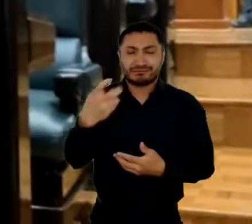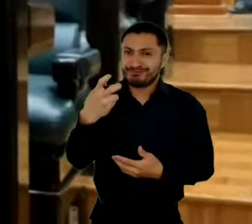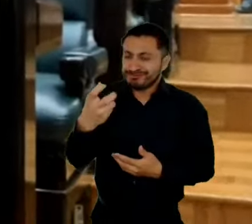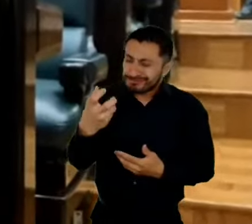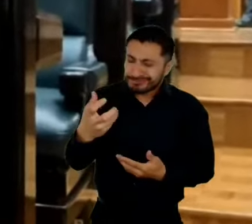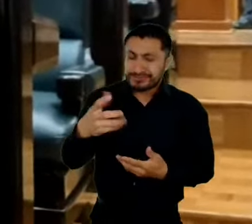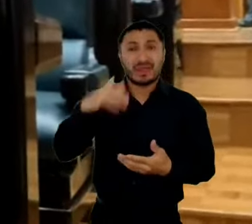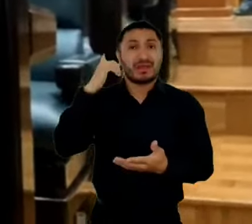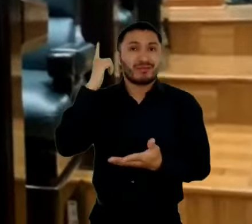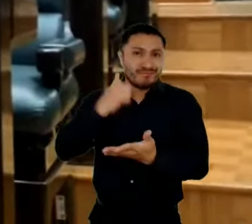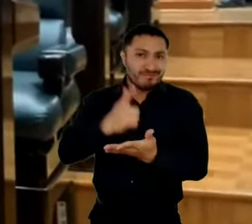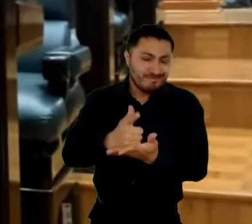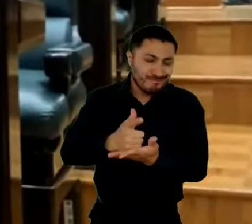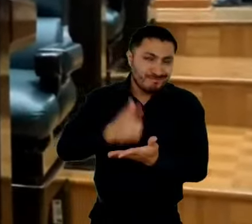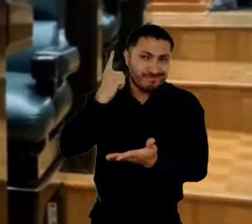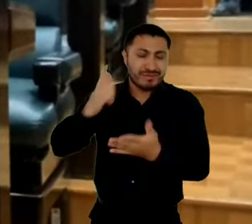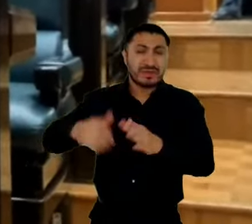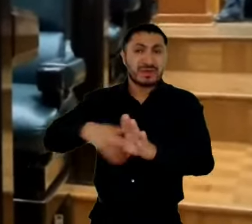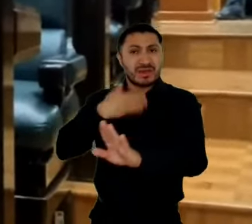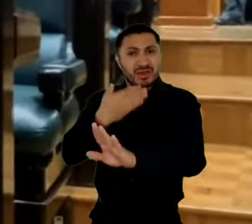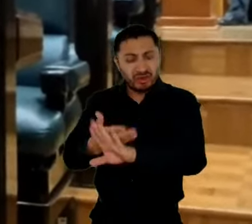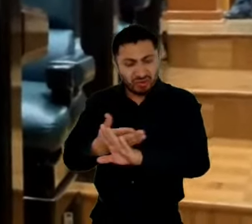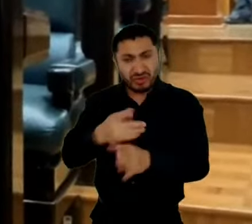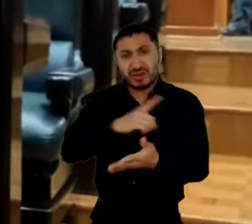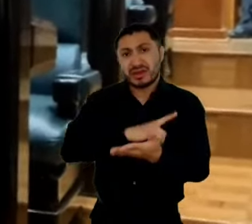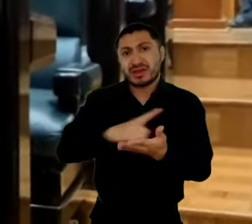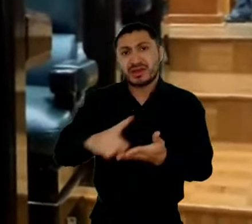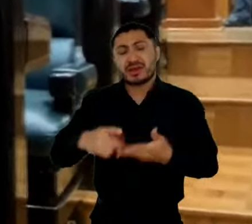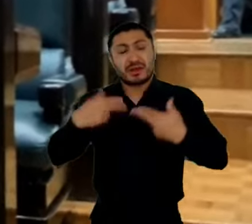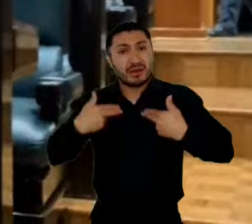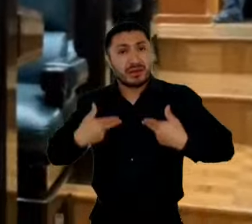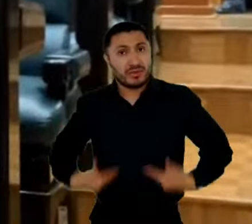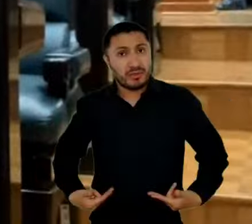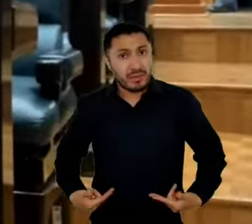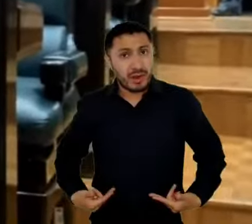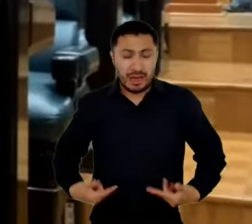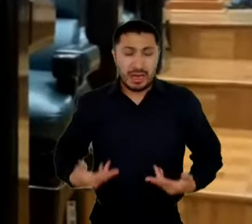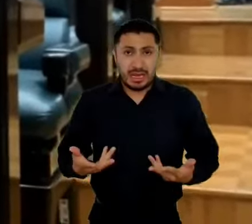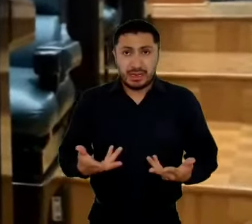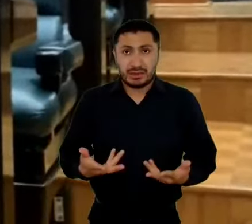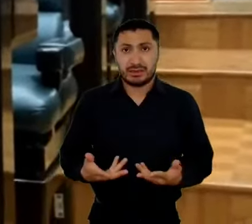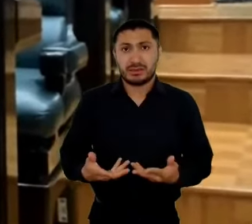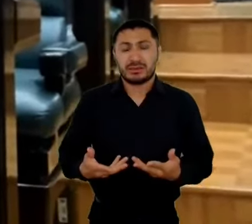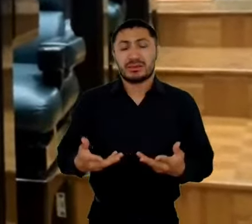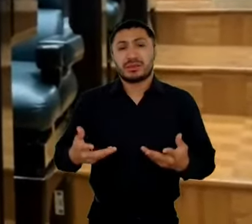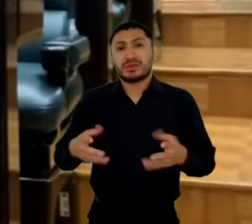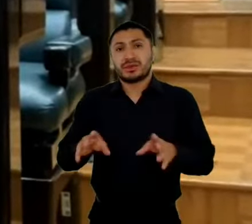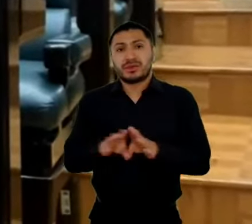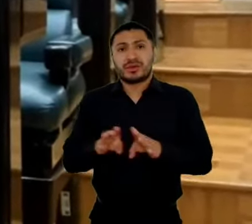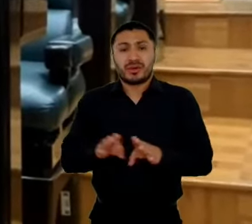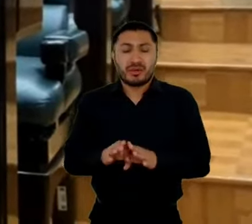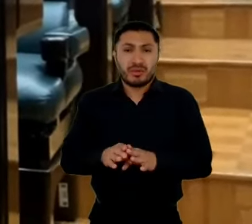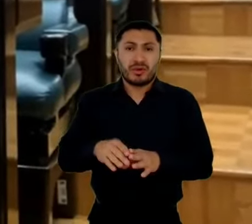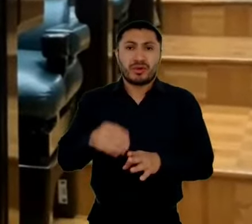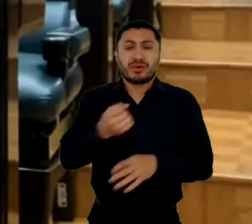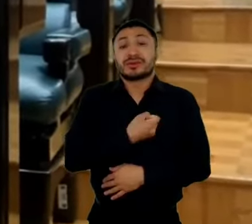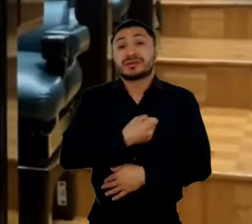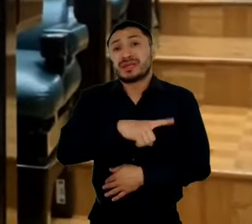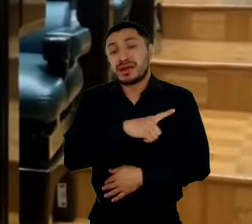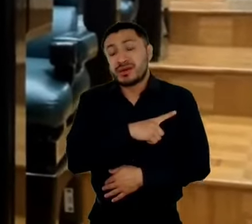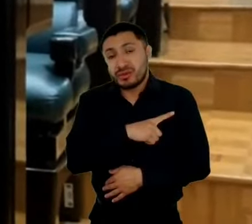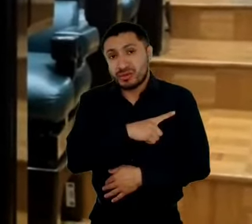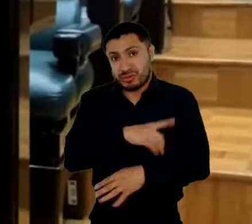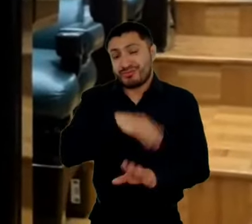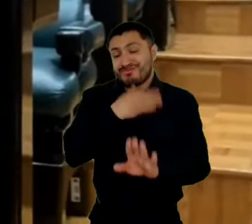dañado el derecho humano, ha afectado el derecho humano a un medio ambiente sano. Por eso yo quiero